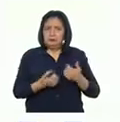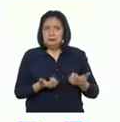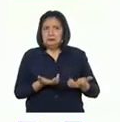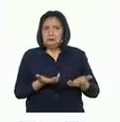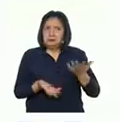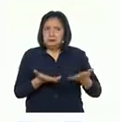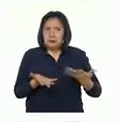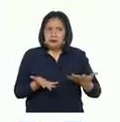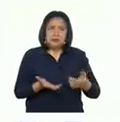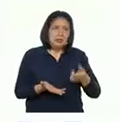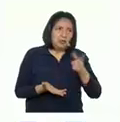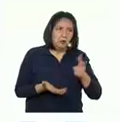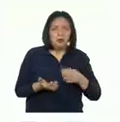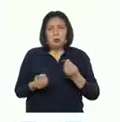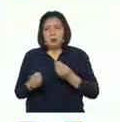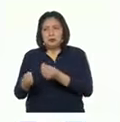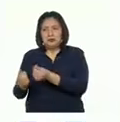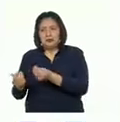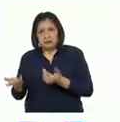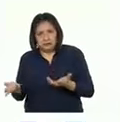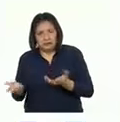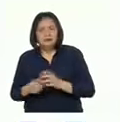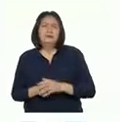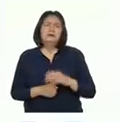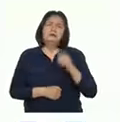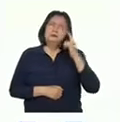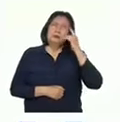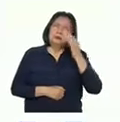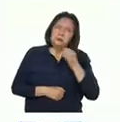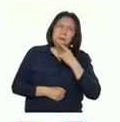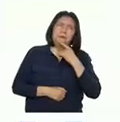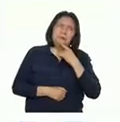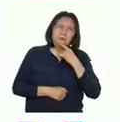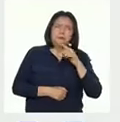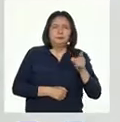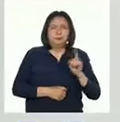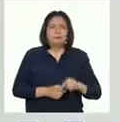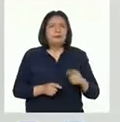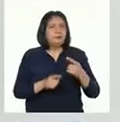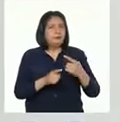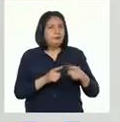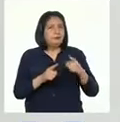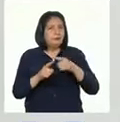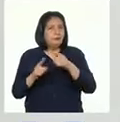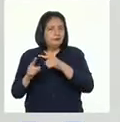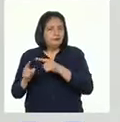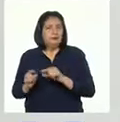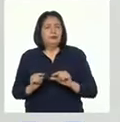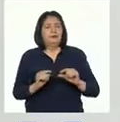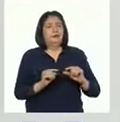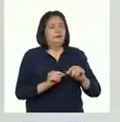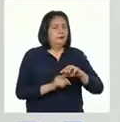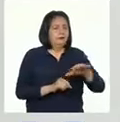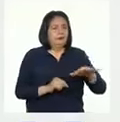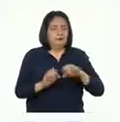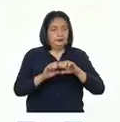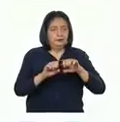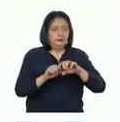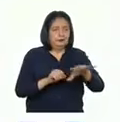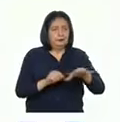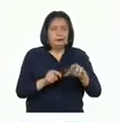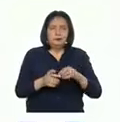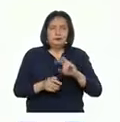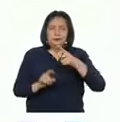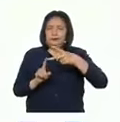acuáticos o terrestres. Creo que trata sobre los tipos de ecosistemas. La segunda